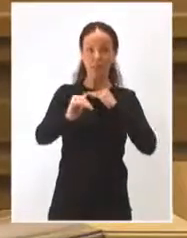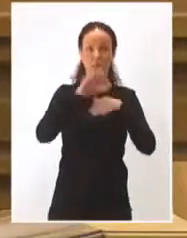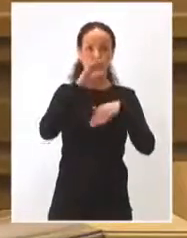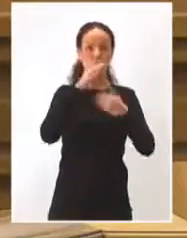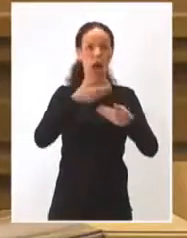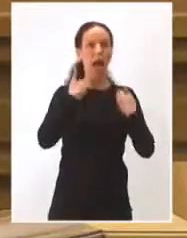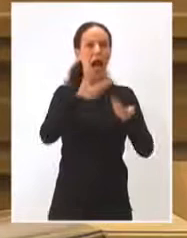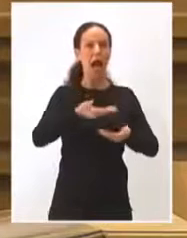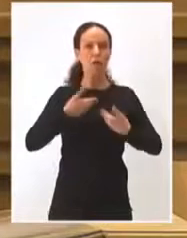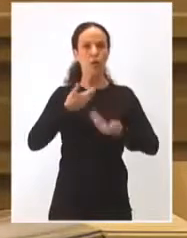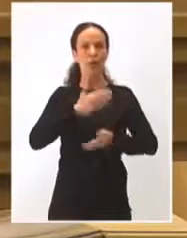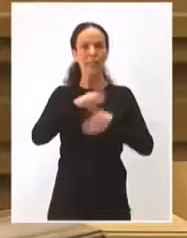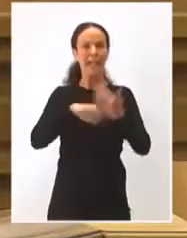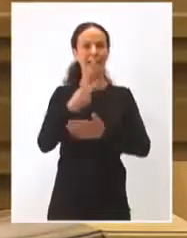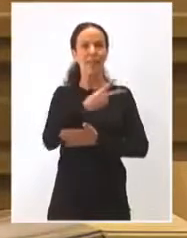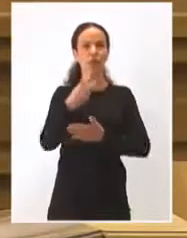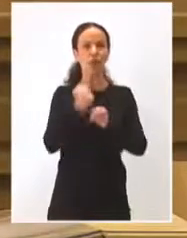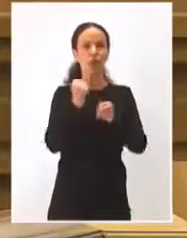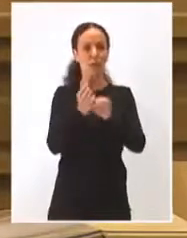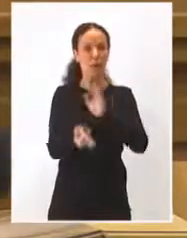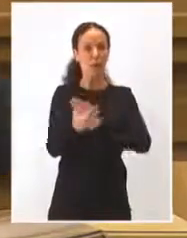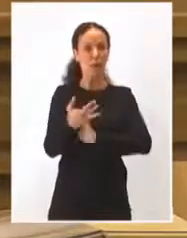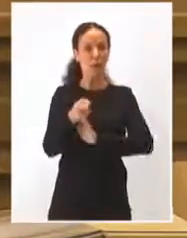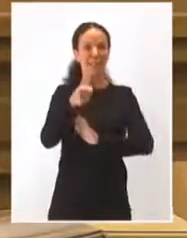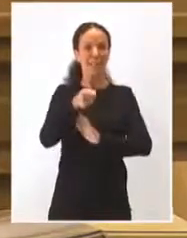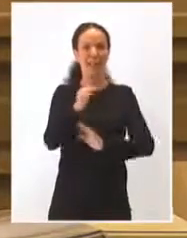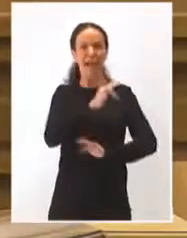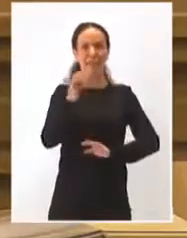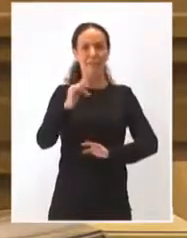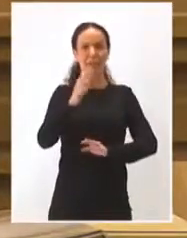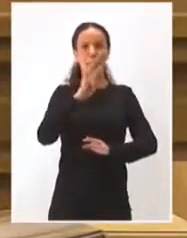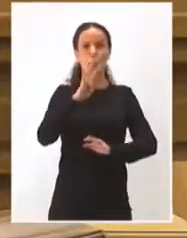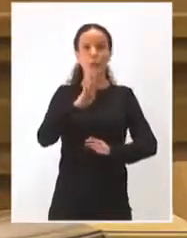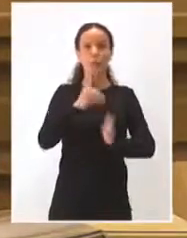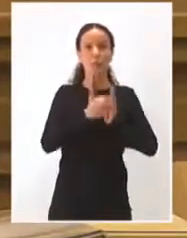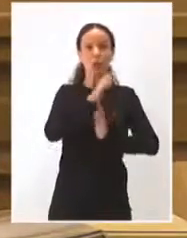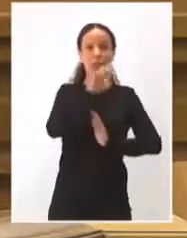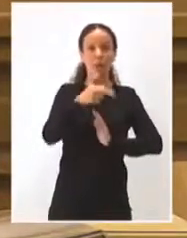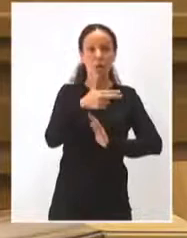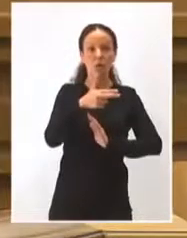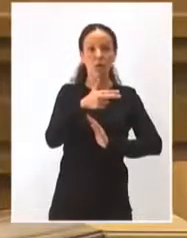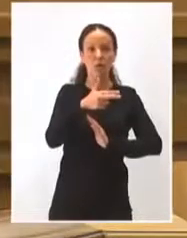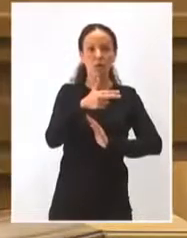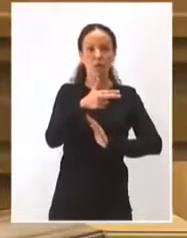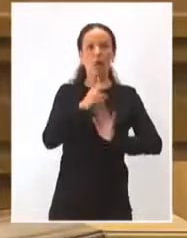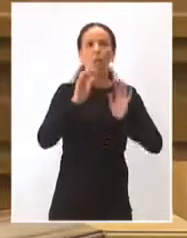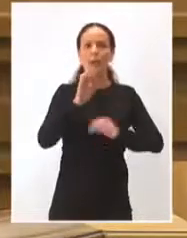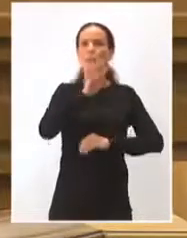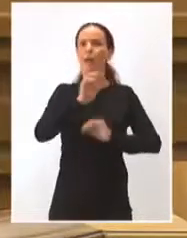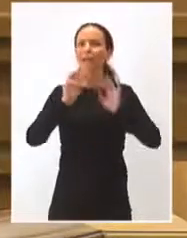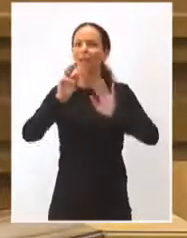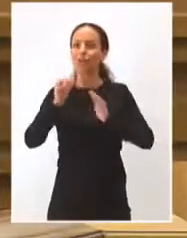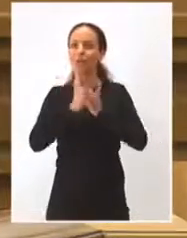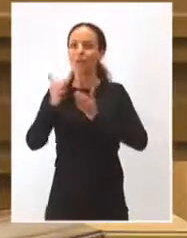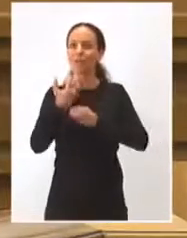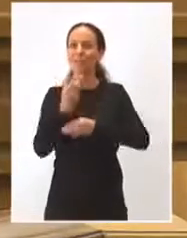podrán abarcar hasta 200 empleos y que van a generar con esos 4 millones la friolera de 48 millones de inversión privadas